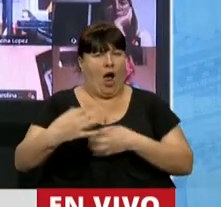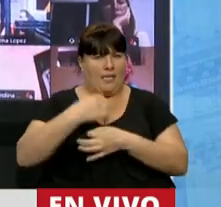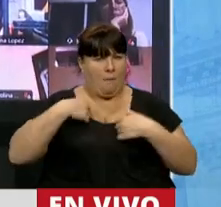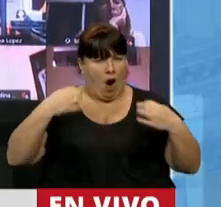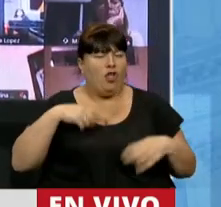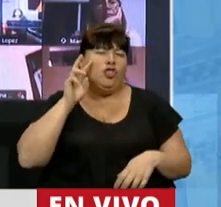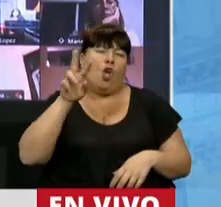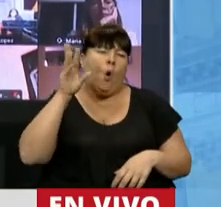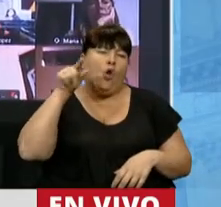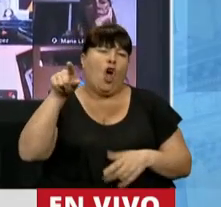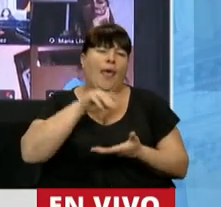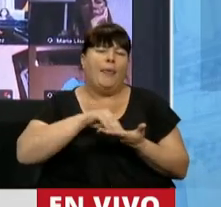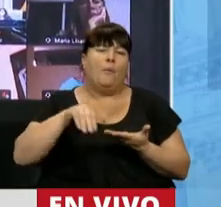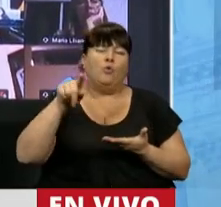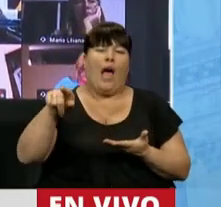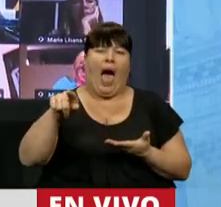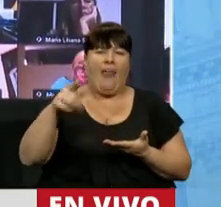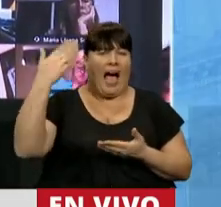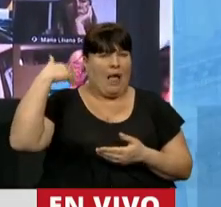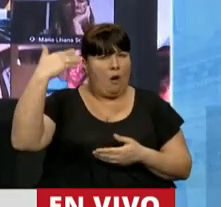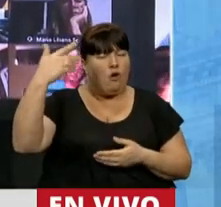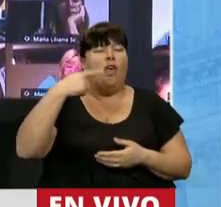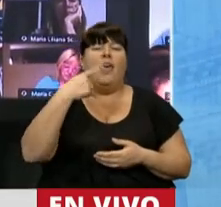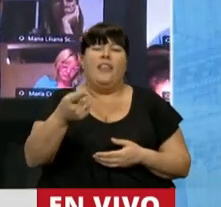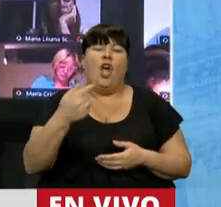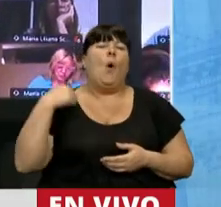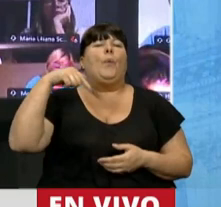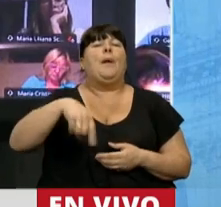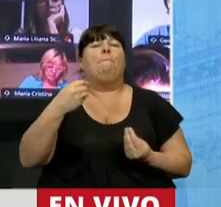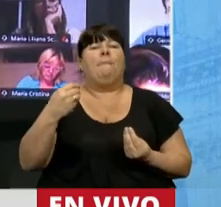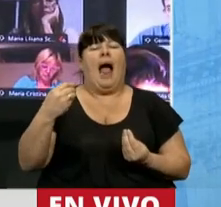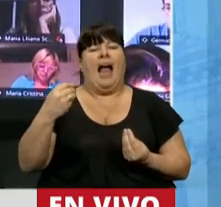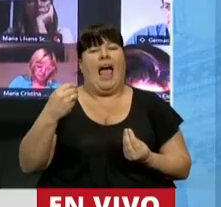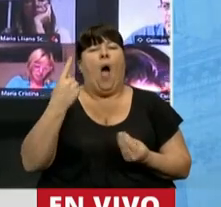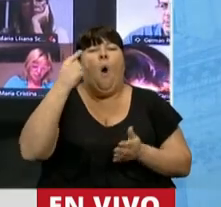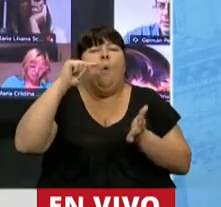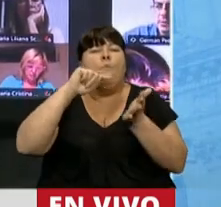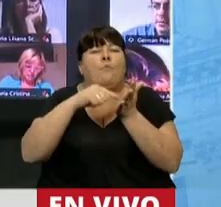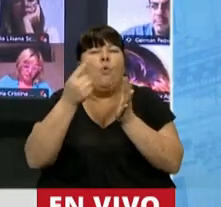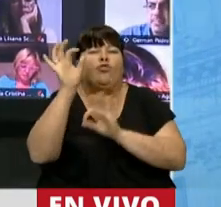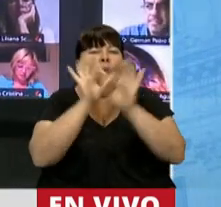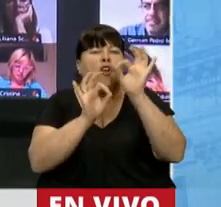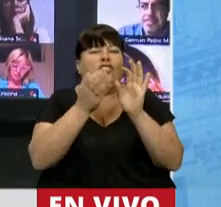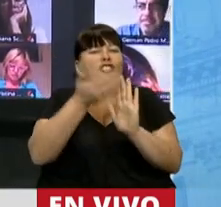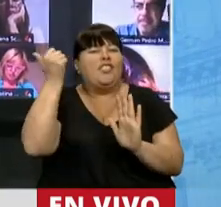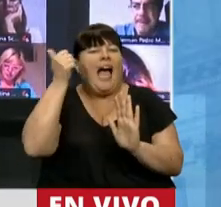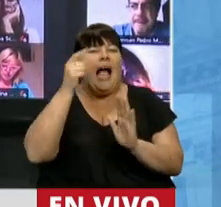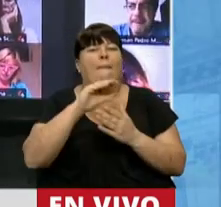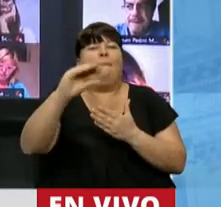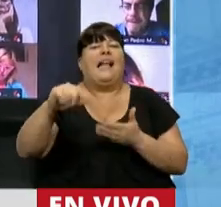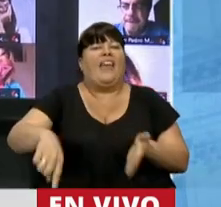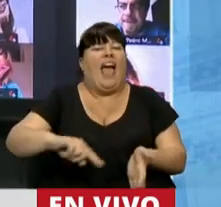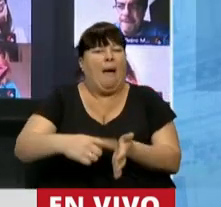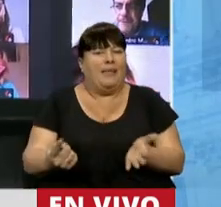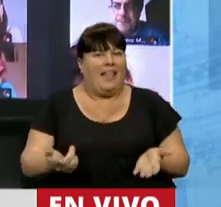clase de moral. Yo escuché a una diputada preopinante hablar, vinimos a sacarle un puntito de coparticipación a la